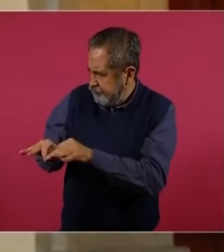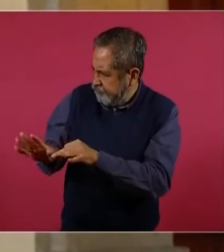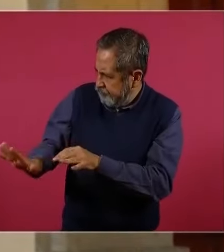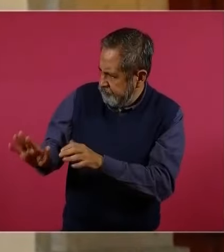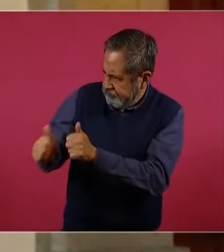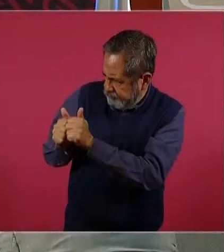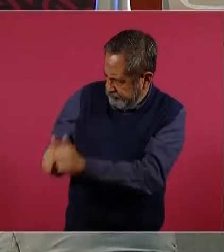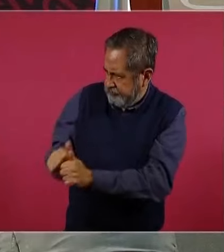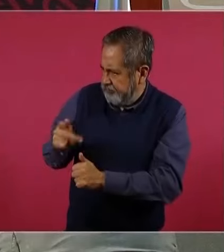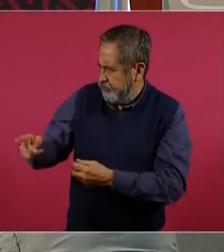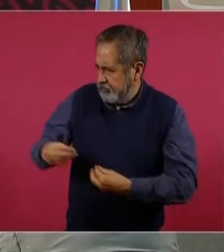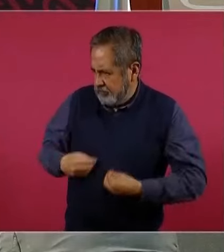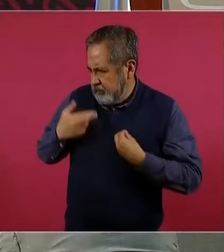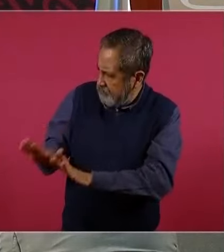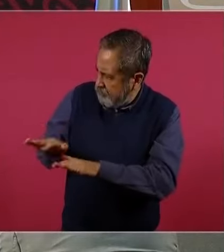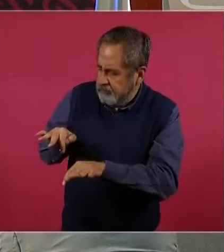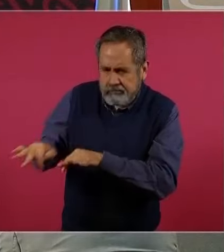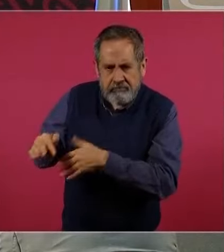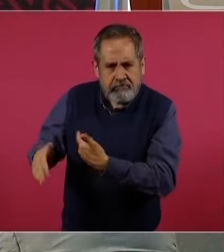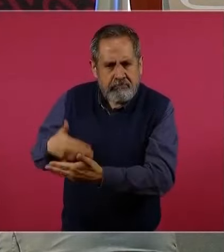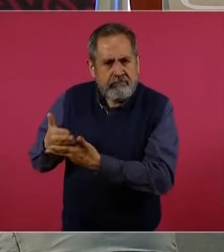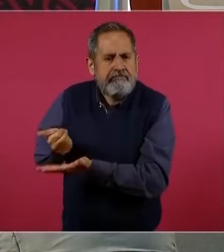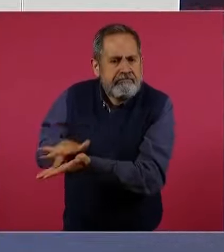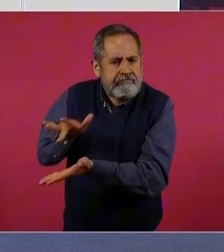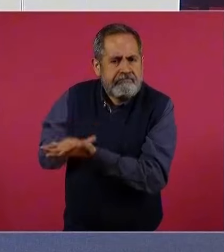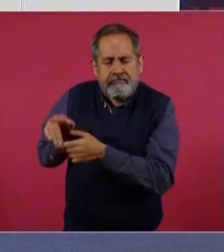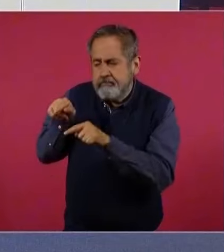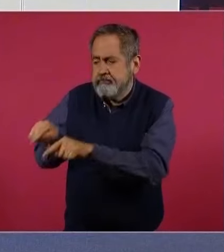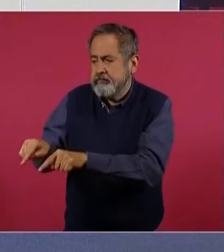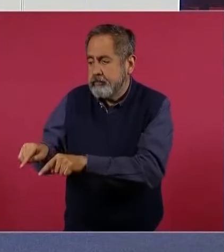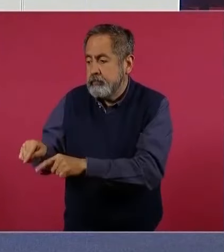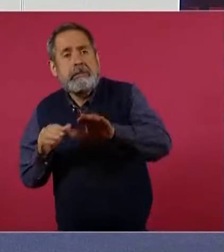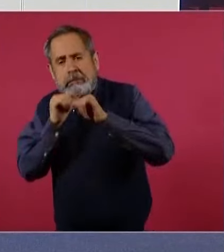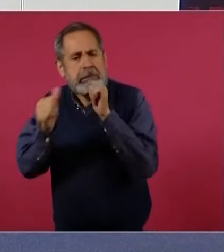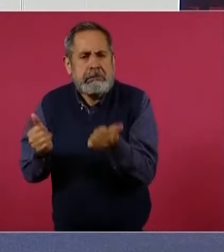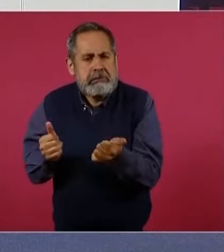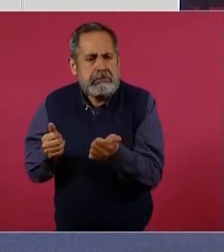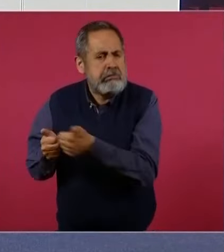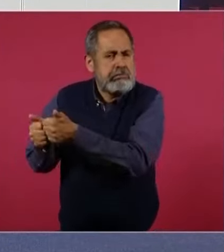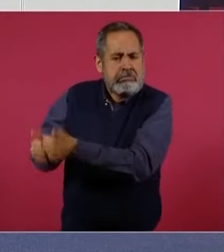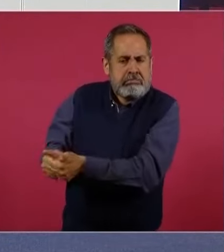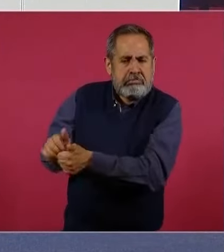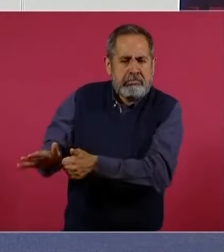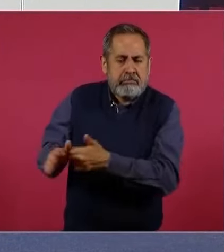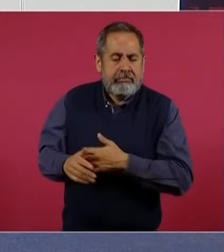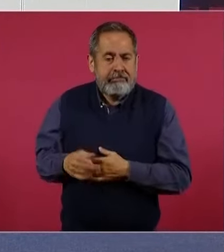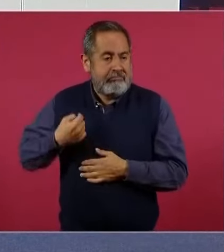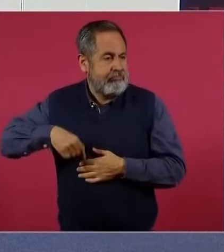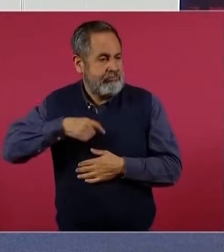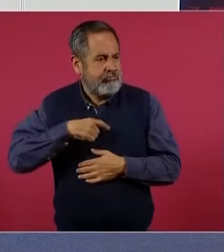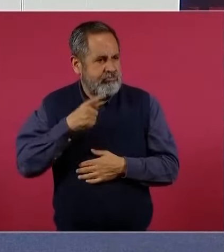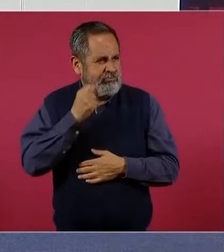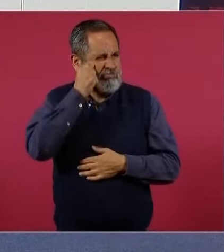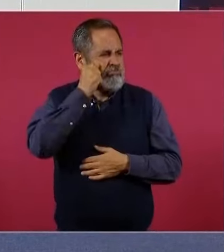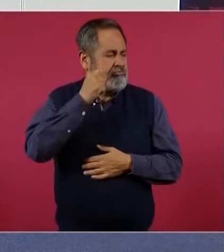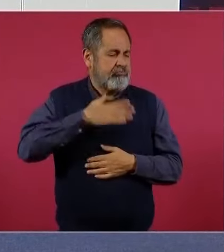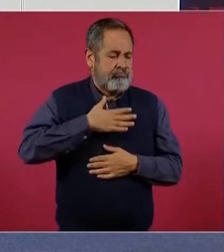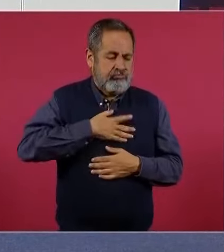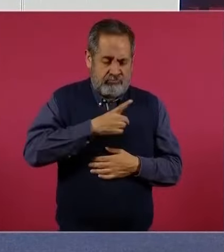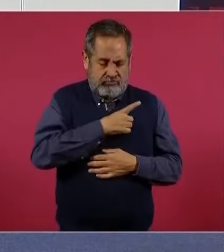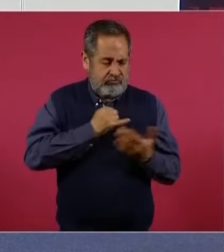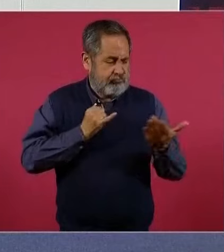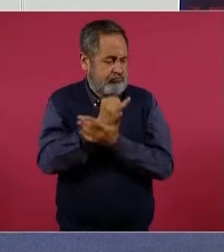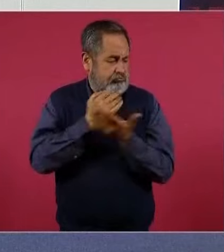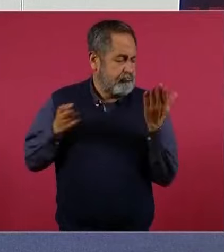vida en los lugares de origen de las personas y que en lugar de adoptar medidas unilaterales dañinas